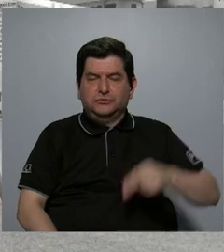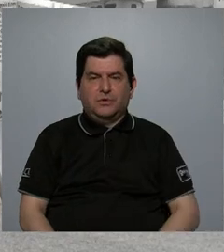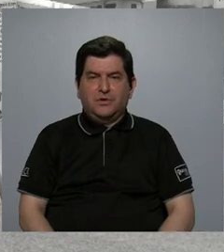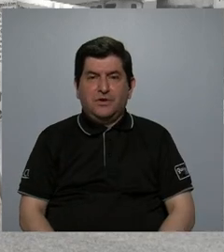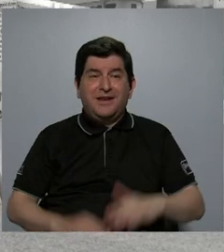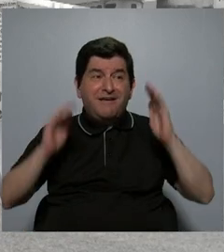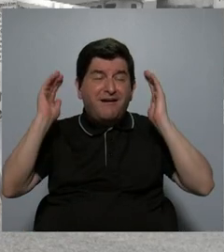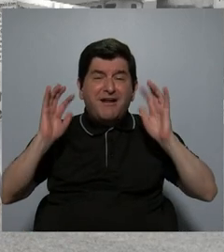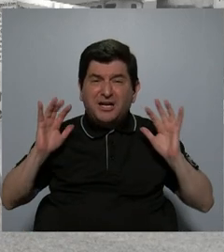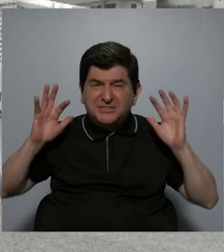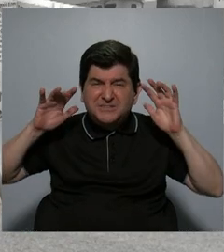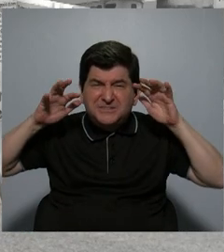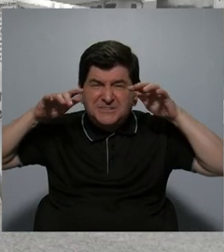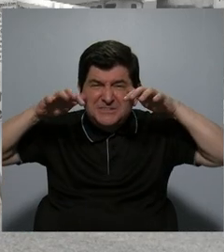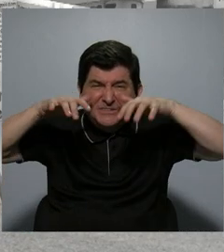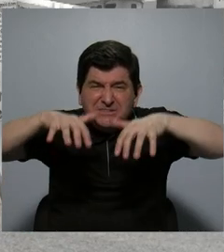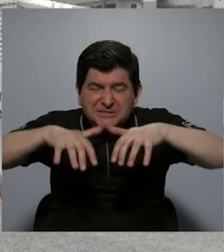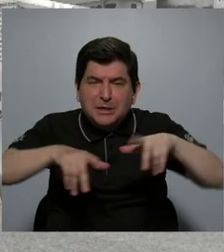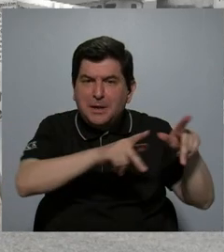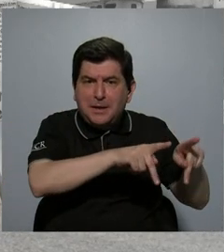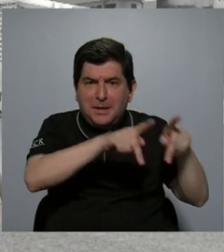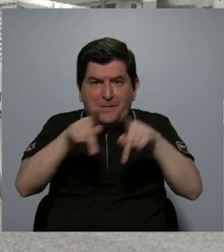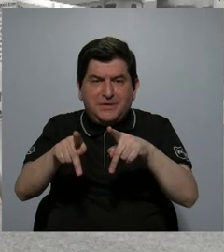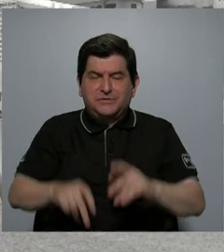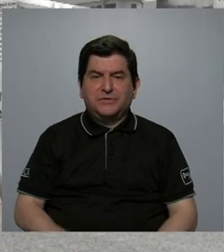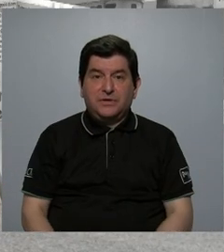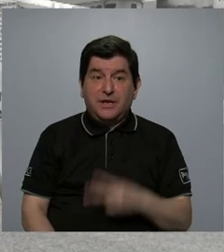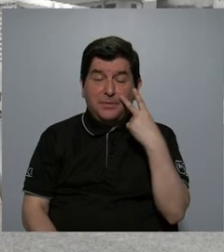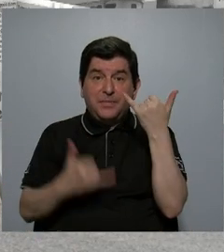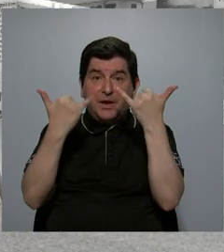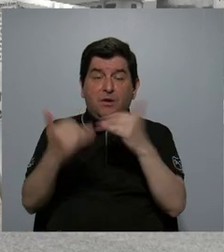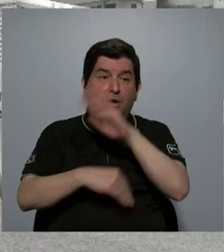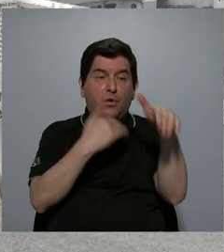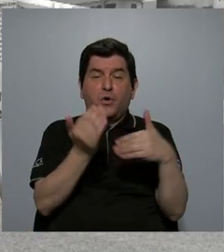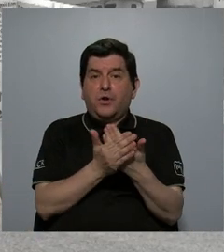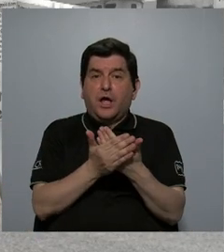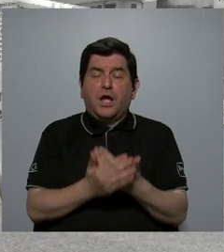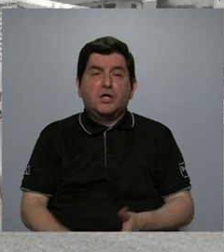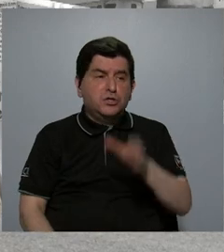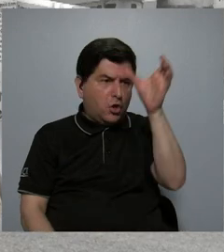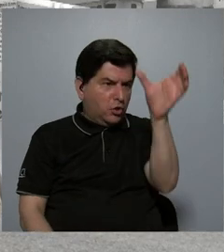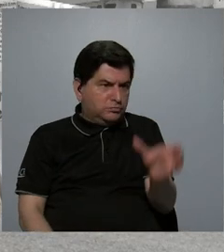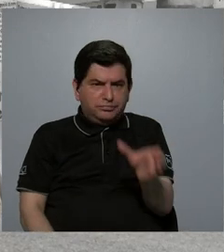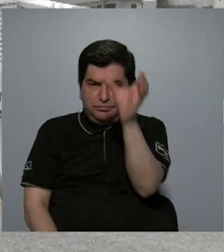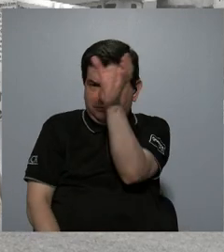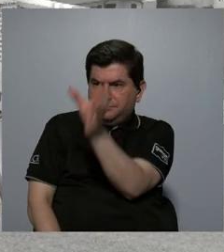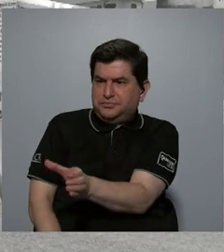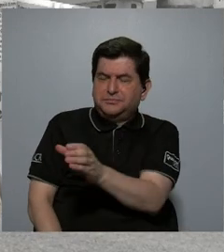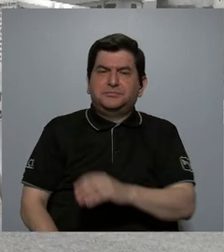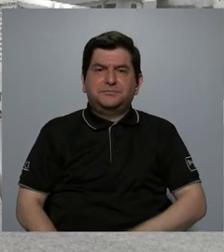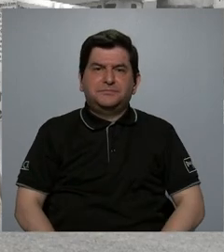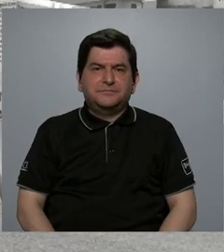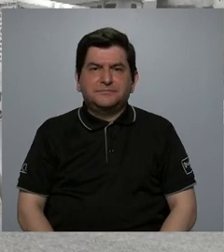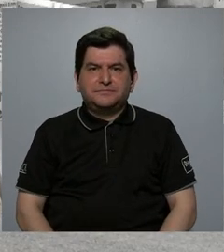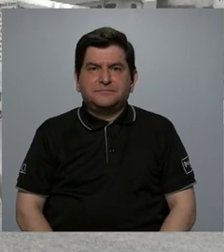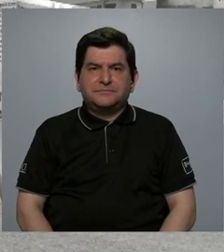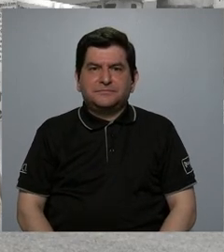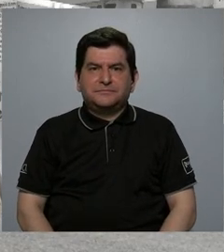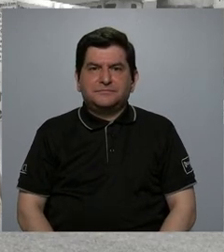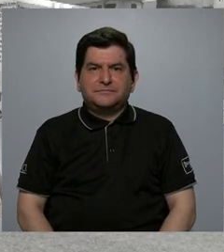habido grandes migraciones de seres humanos y lo estamos viviendo en casi todos los continentes. Así que,